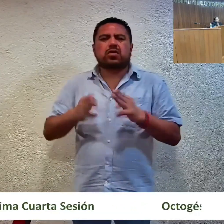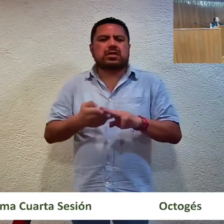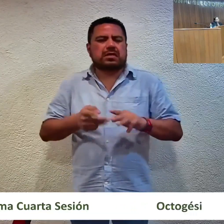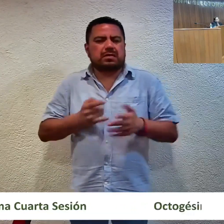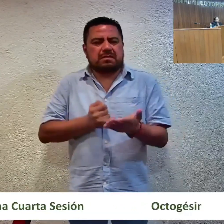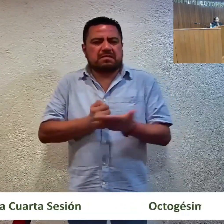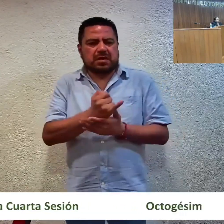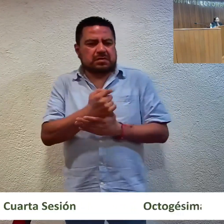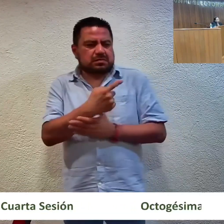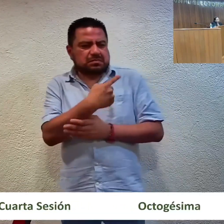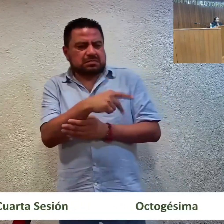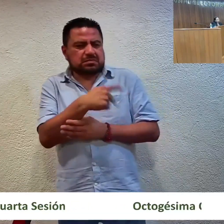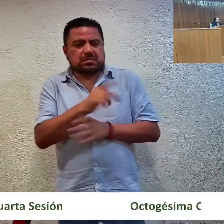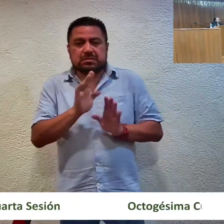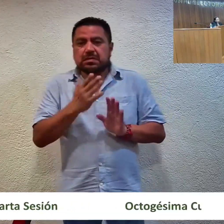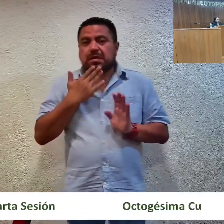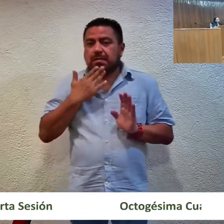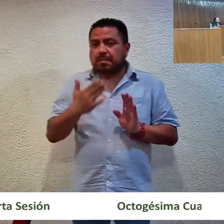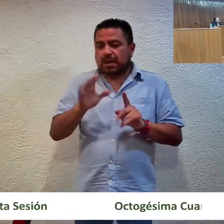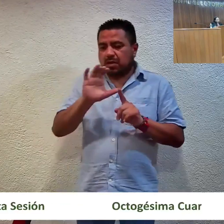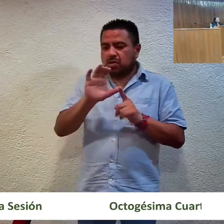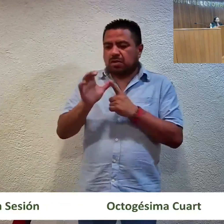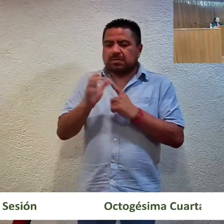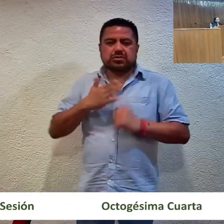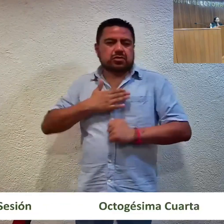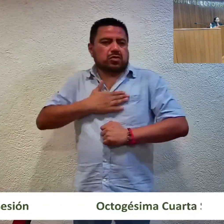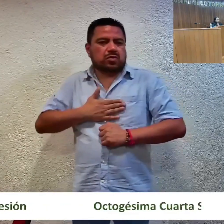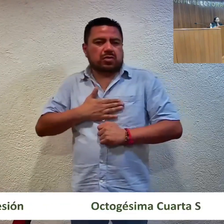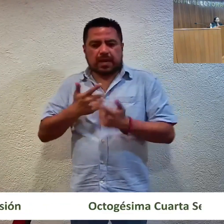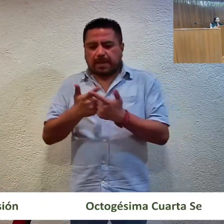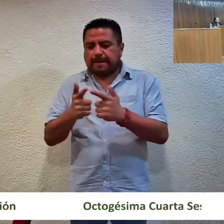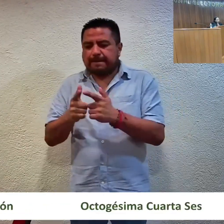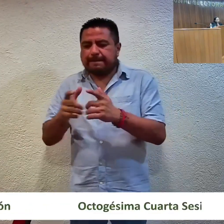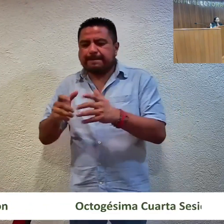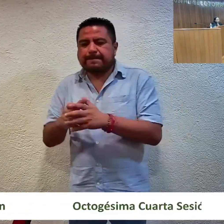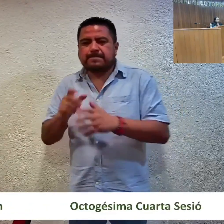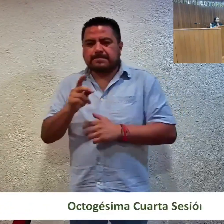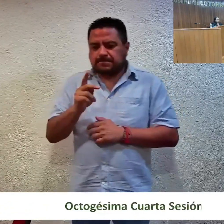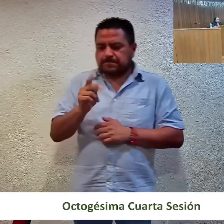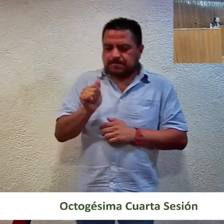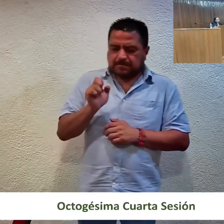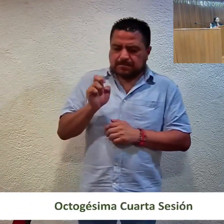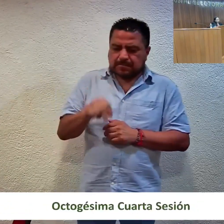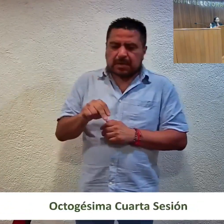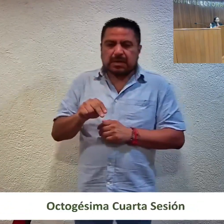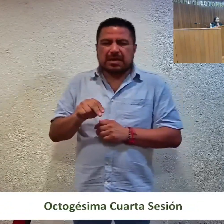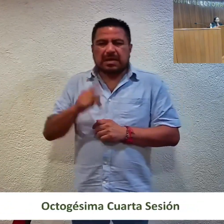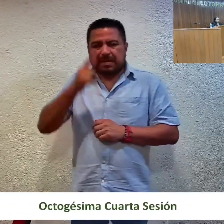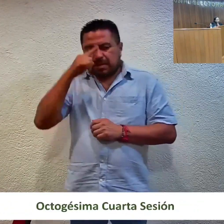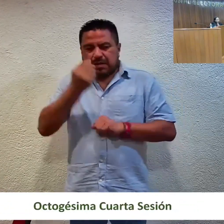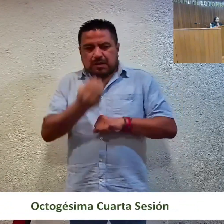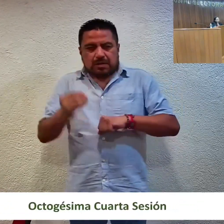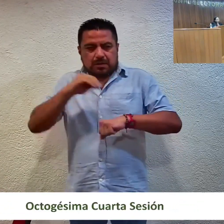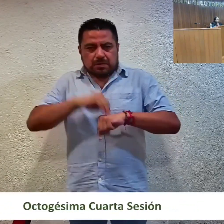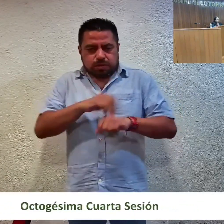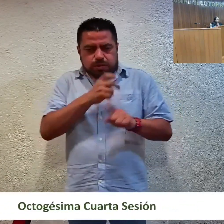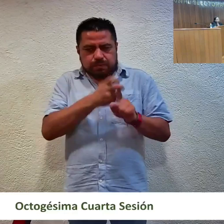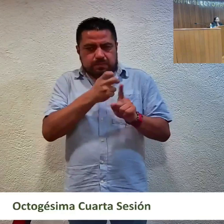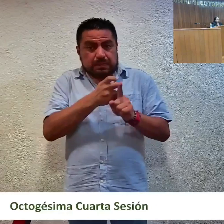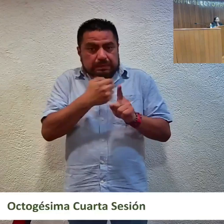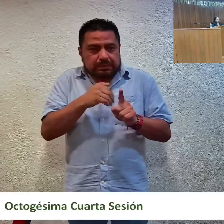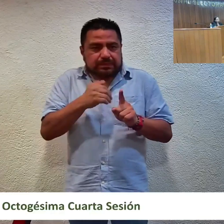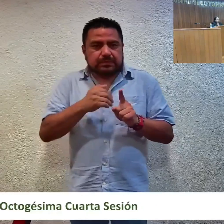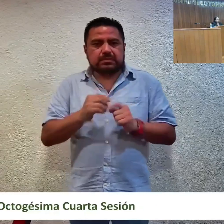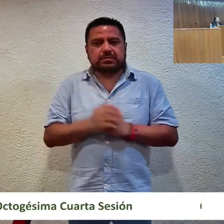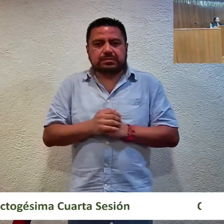decisión. Pues si bien la Comisión de Justicia del Partido Acción Nacional, para decretar la medida cautelar impugnada, llevó a cabo un